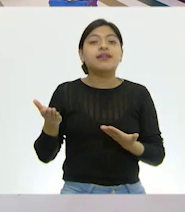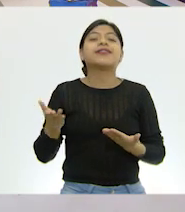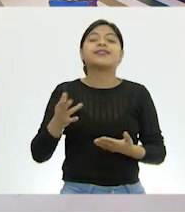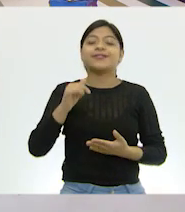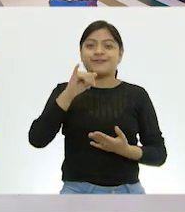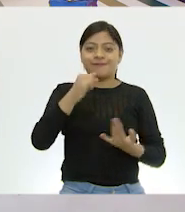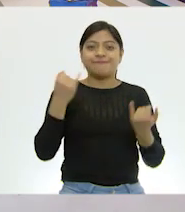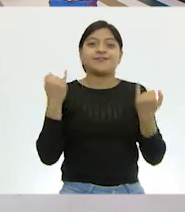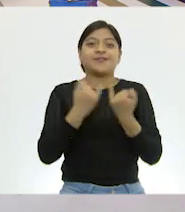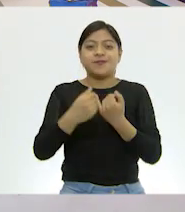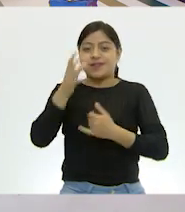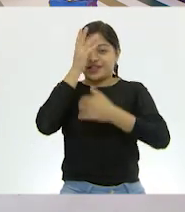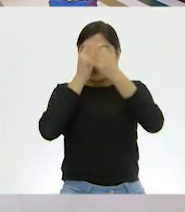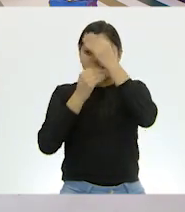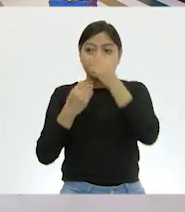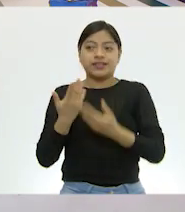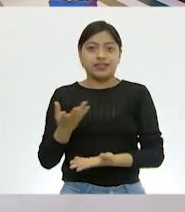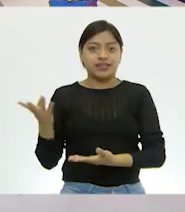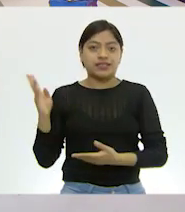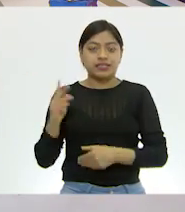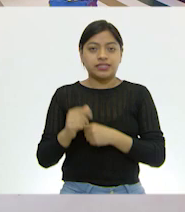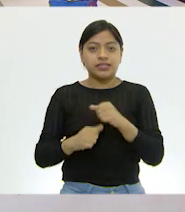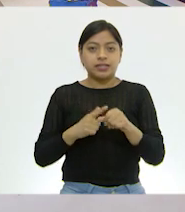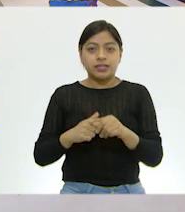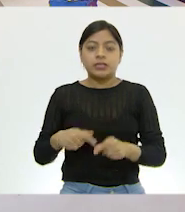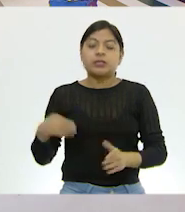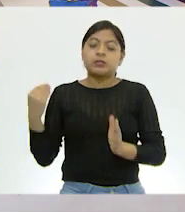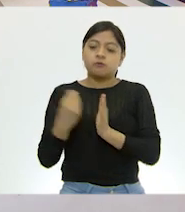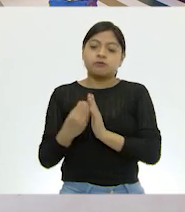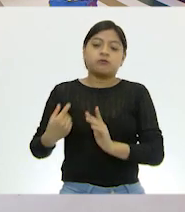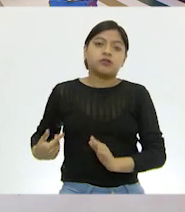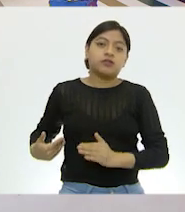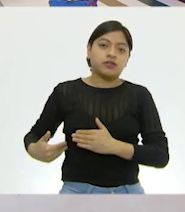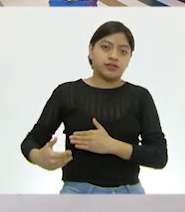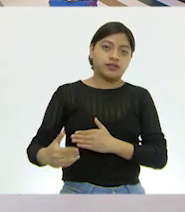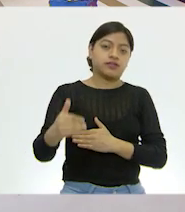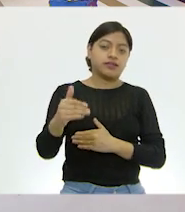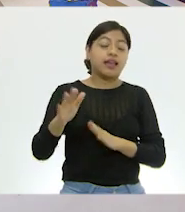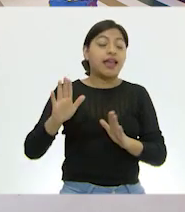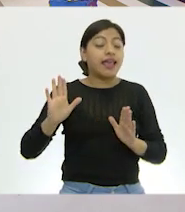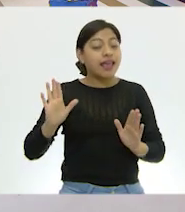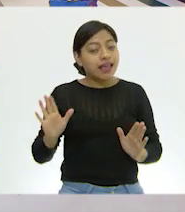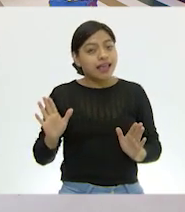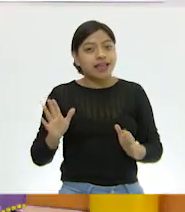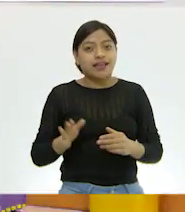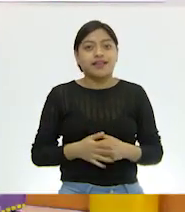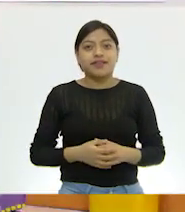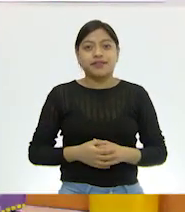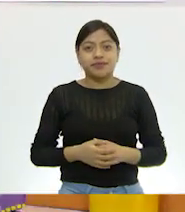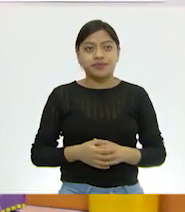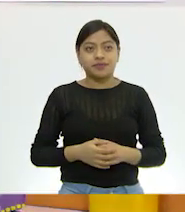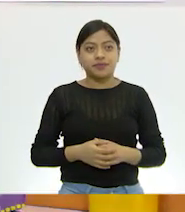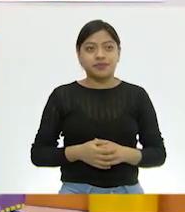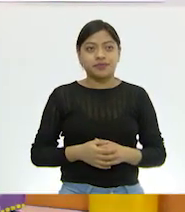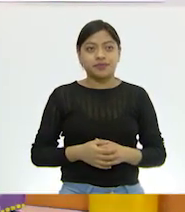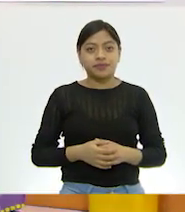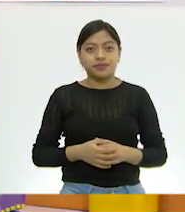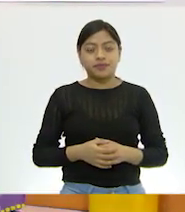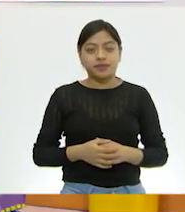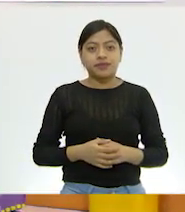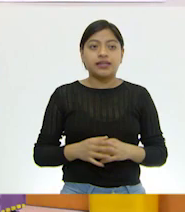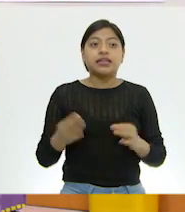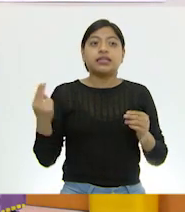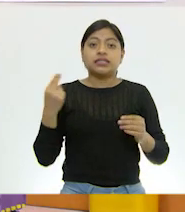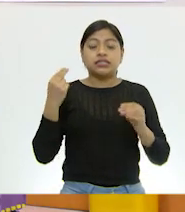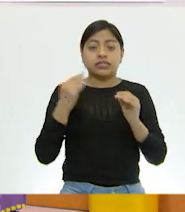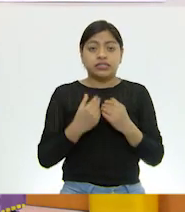vamos a conocer un poco más de todas esas especies a lo largo de estas clases. Muy bien. Pero, lo primero es entender